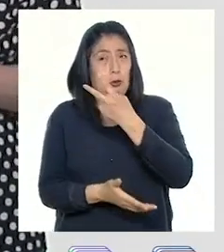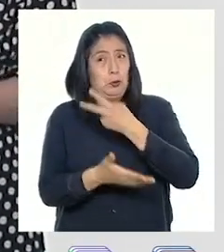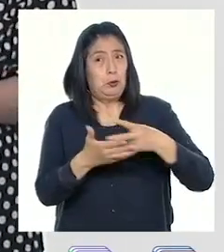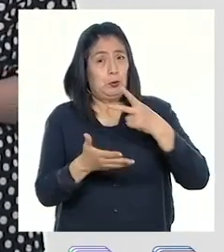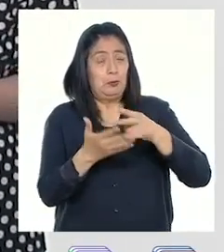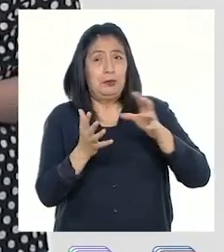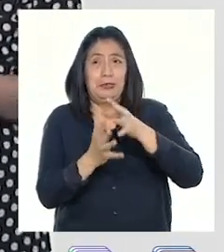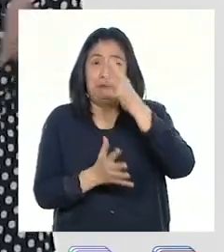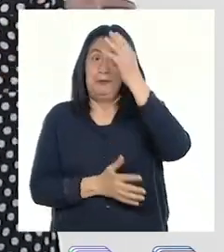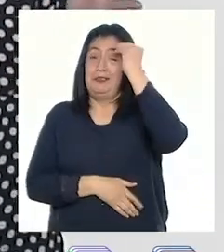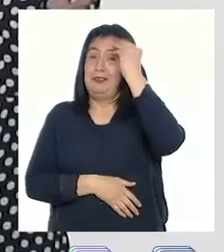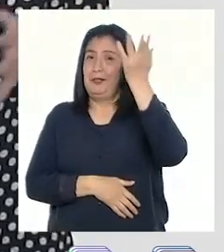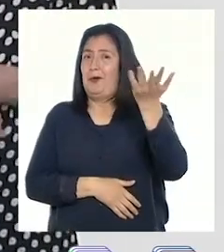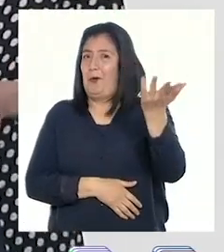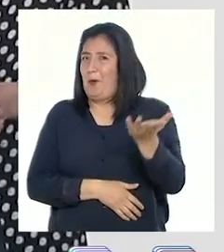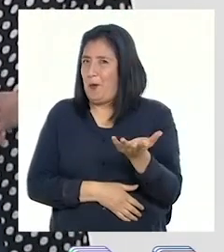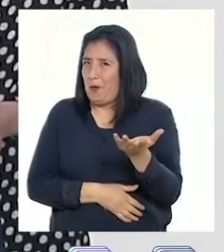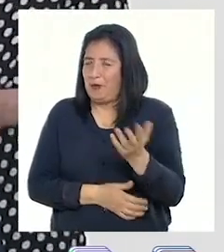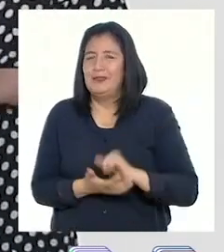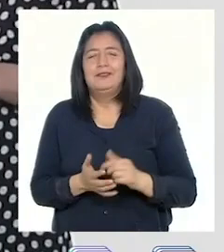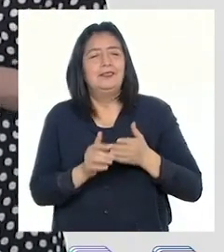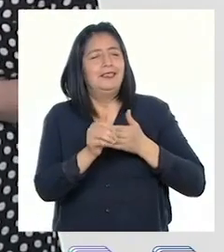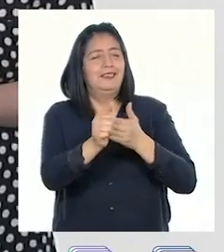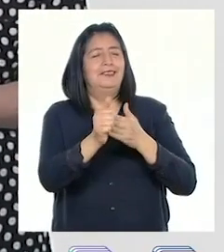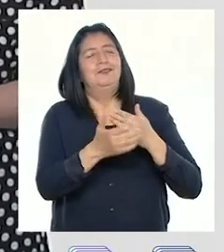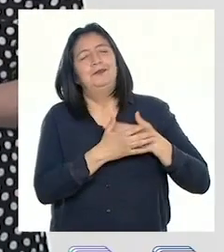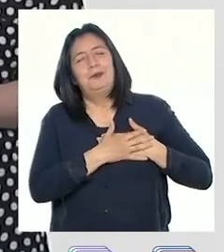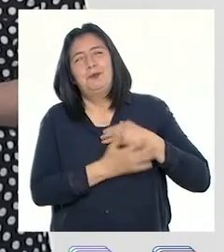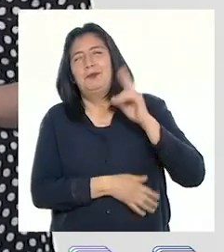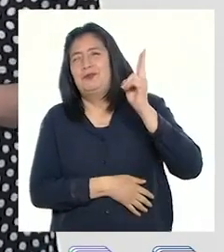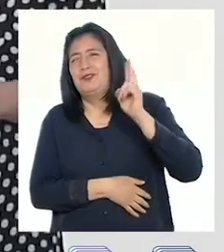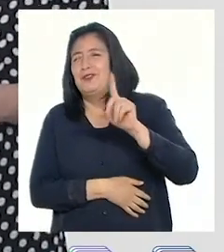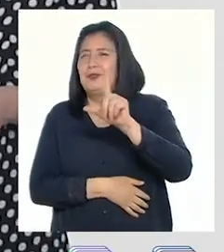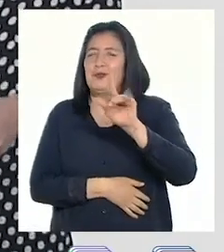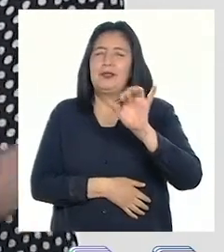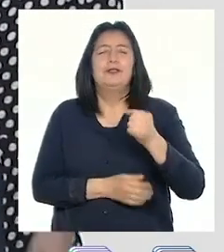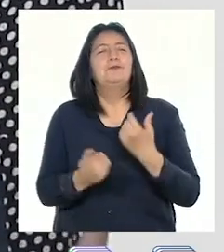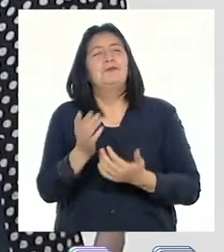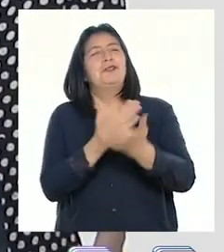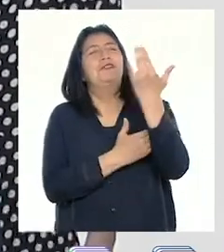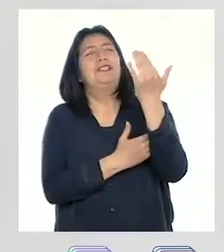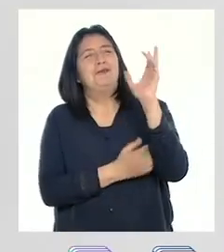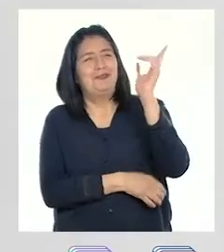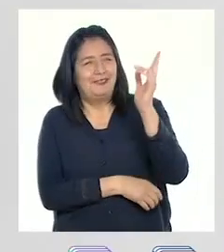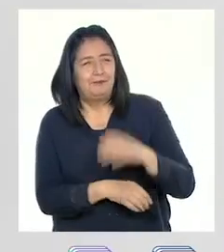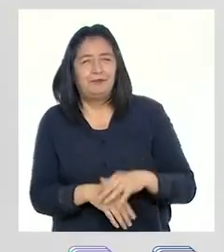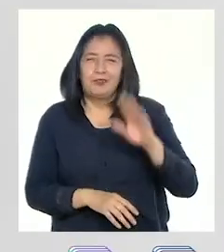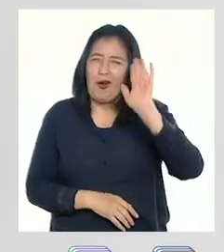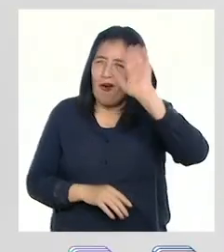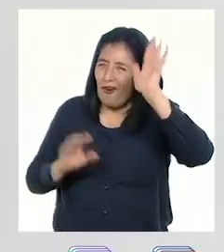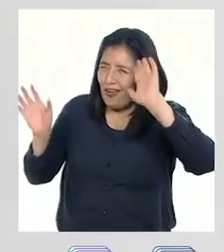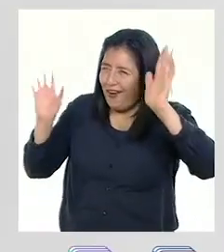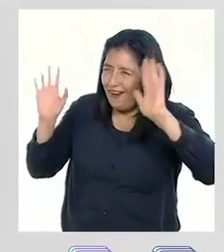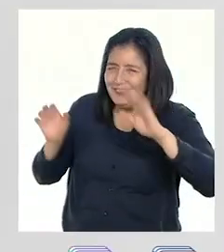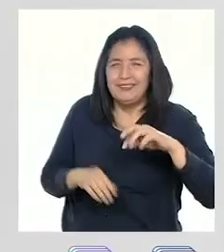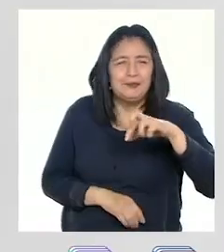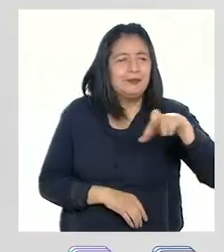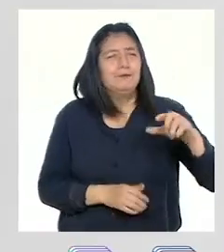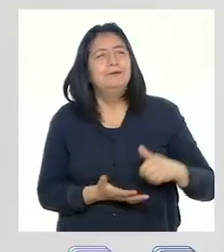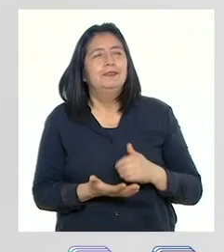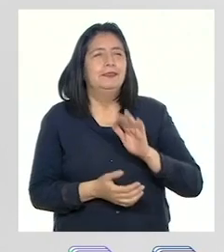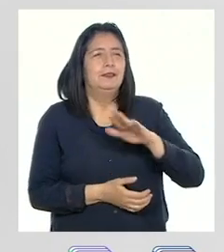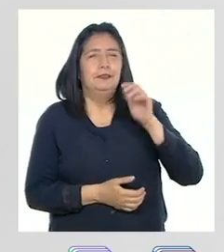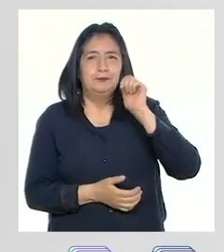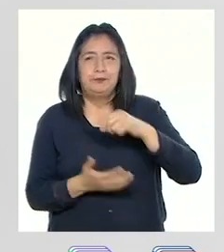dos semanas de aprendizaje, hoy contaremos con la guía de nuestro querido profesor Luis. ¡Muy buenos días, profesor! Hola, Pati. Hola, chicos y